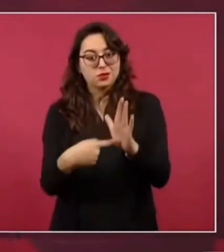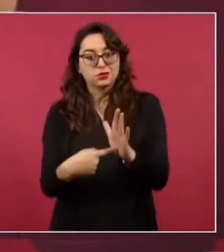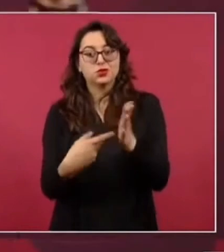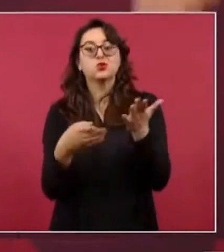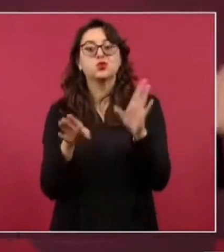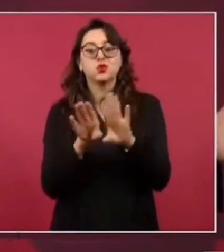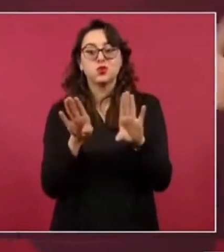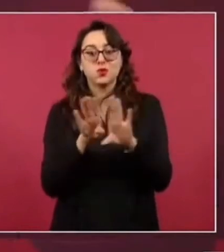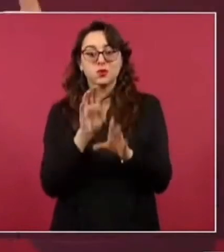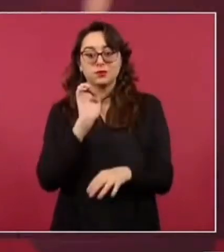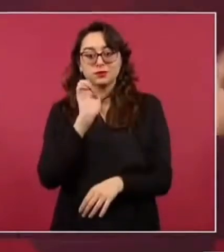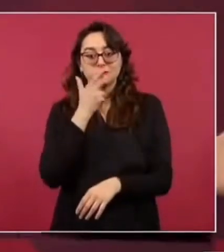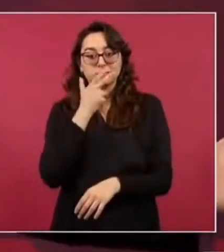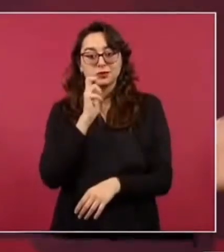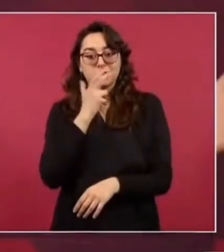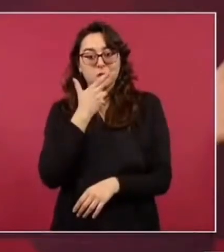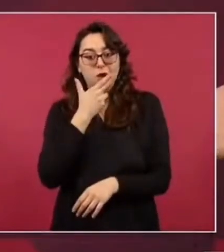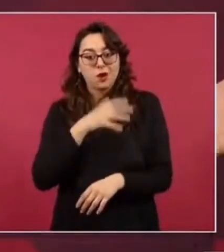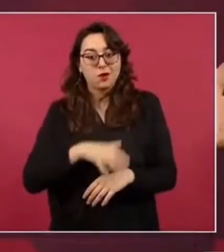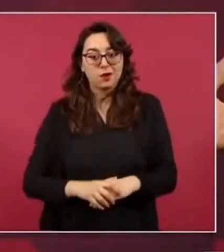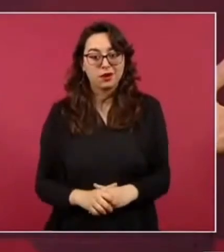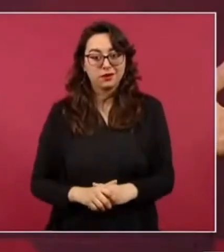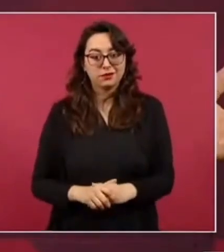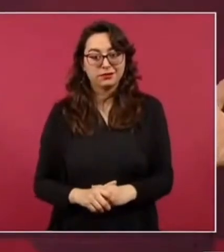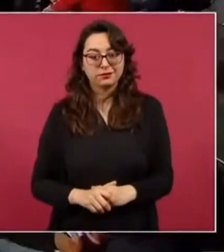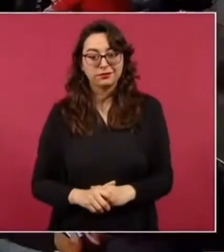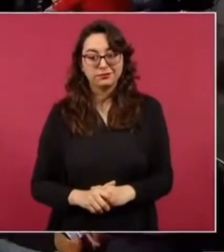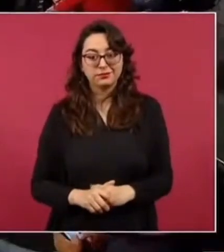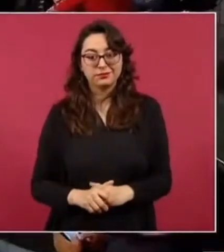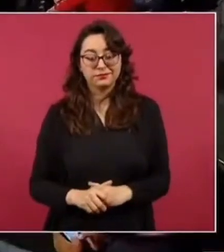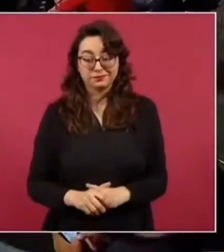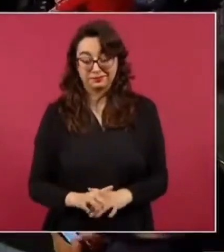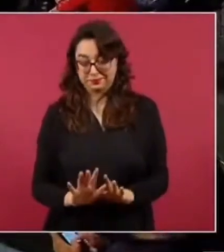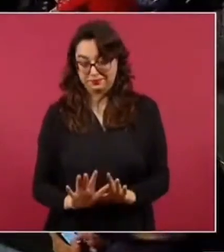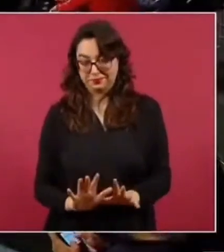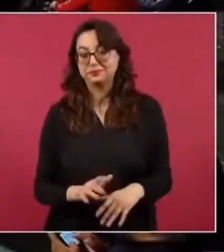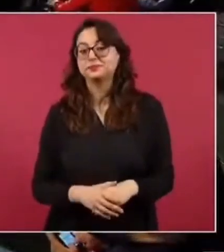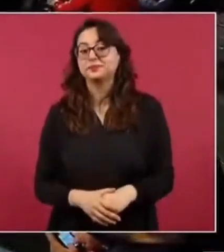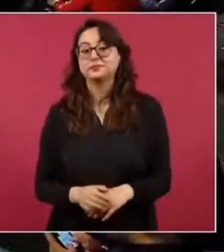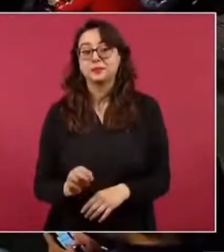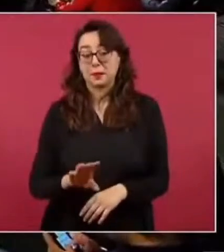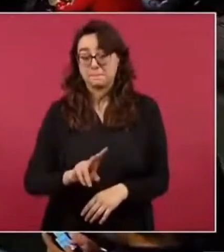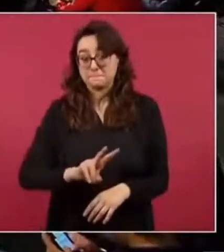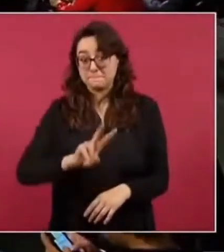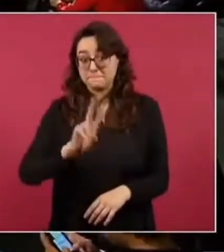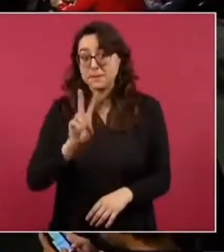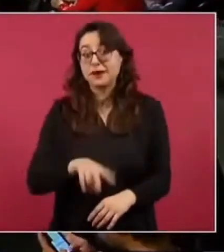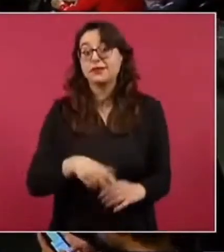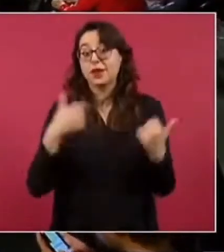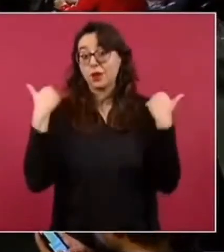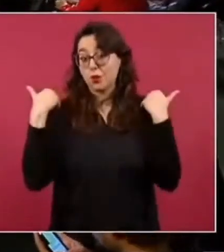Si dominara el narco,